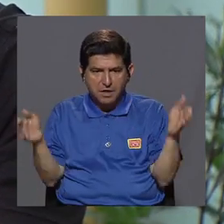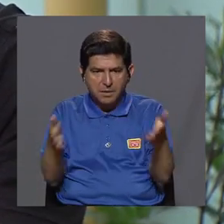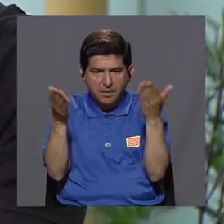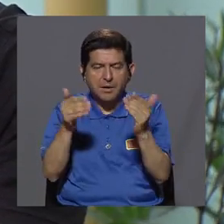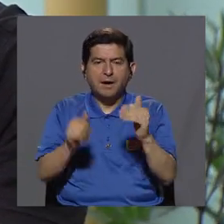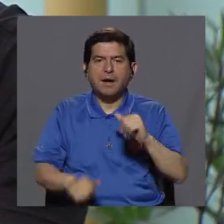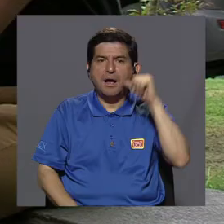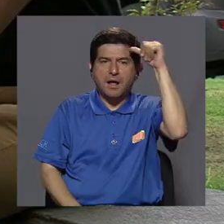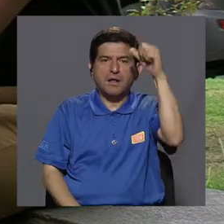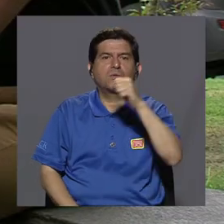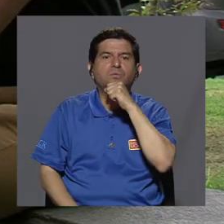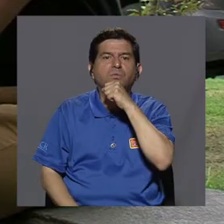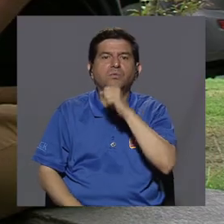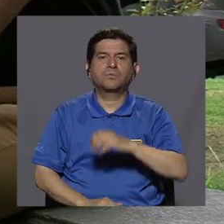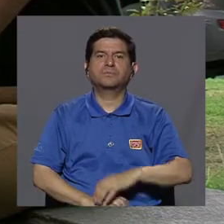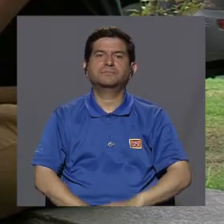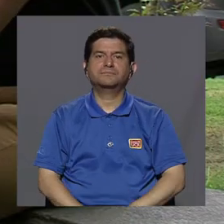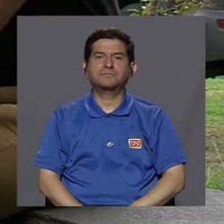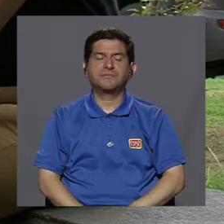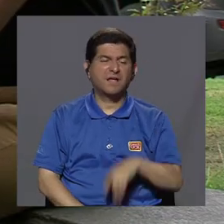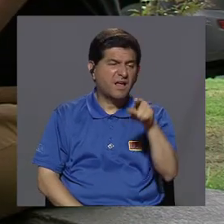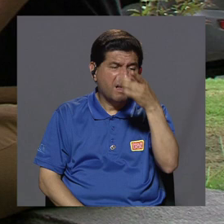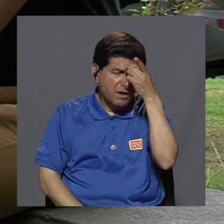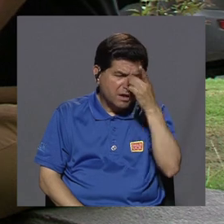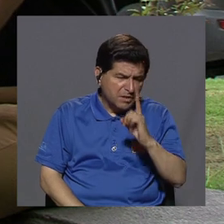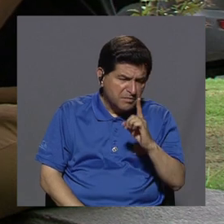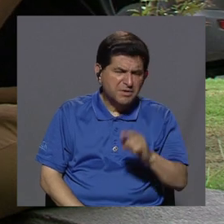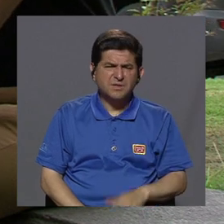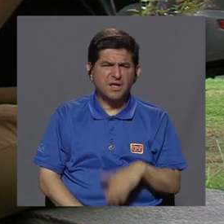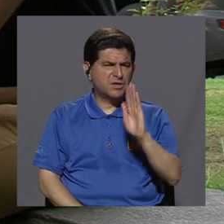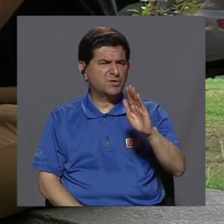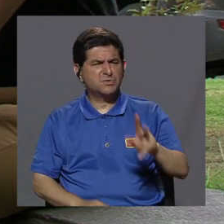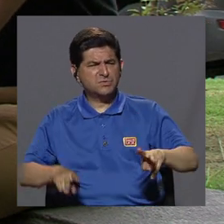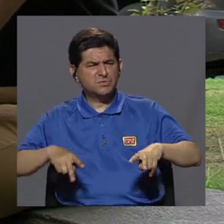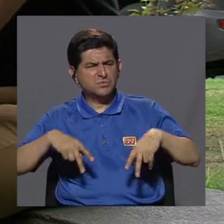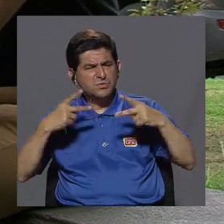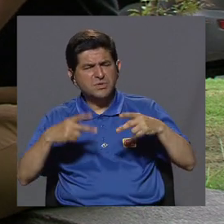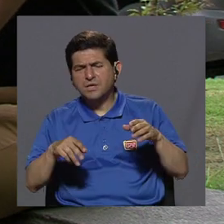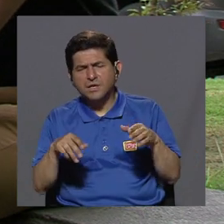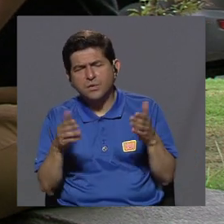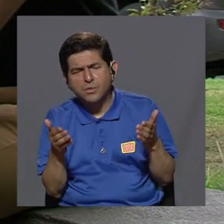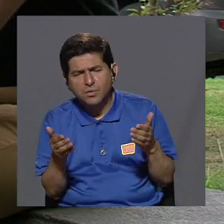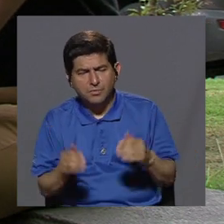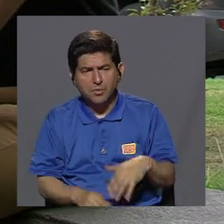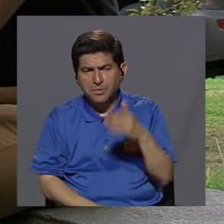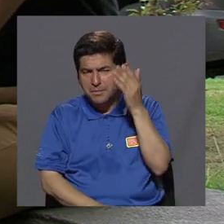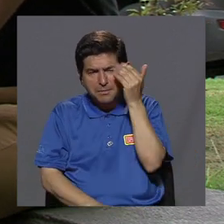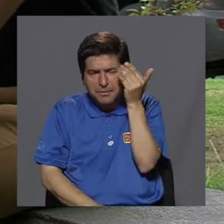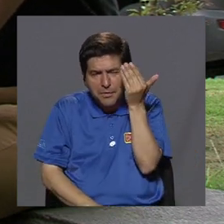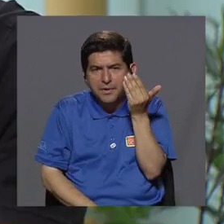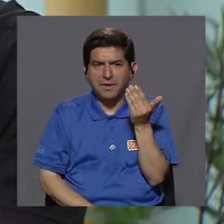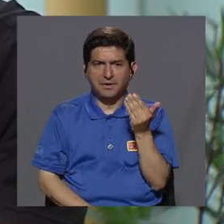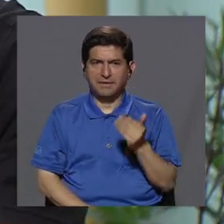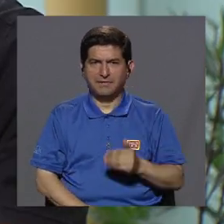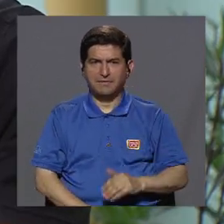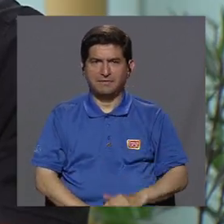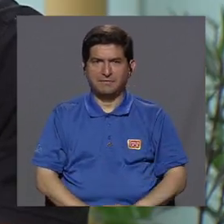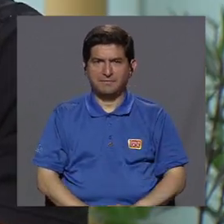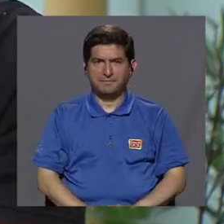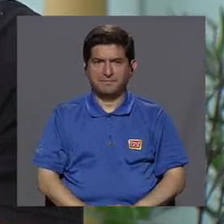motivación del adulto mayor. Si está deprimido, ¿cómo vive esa persona? ¿Por qué? Porque